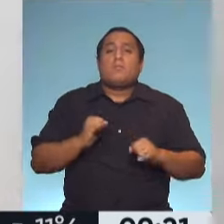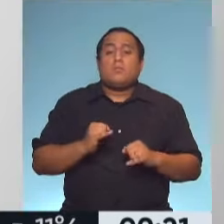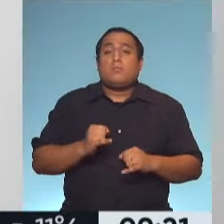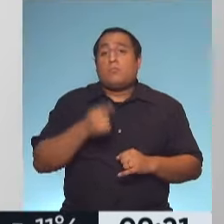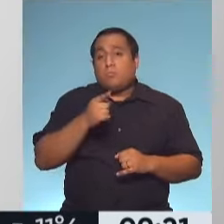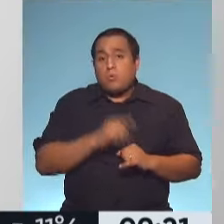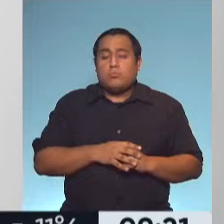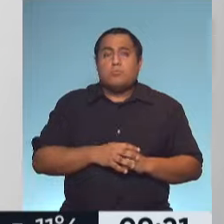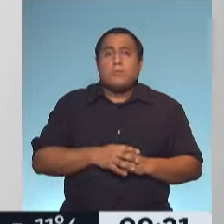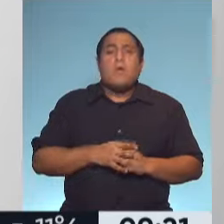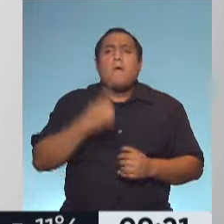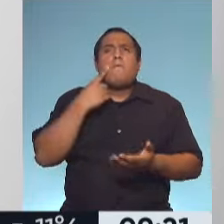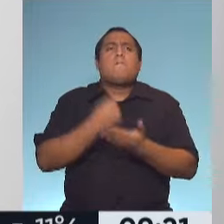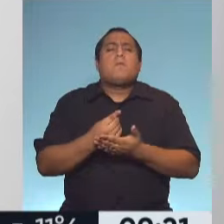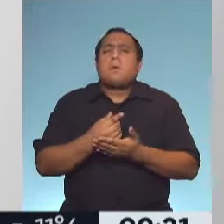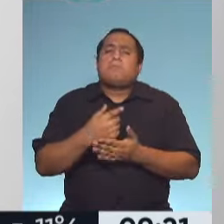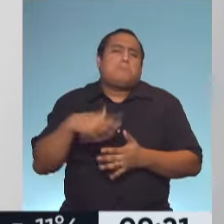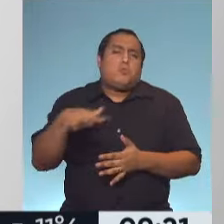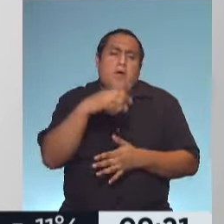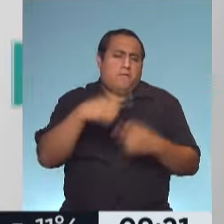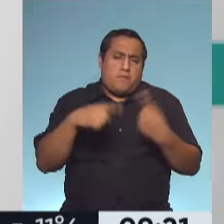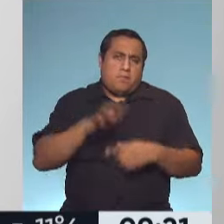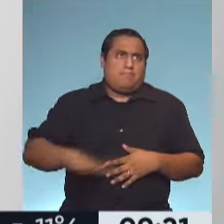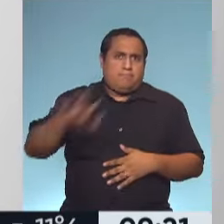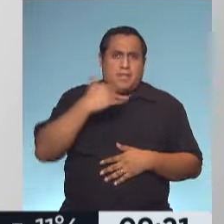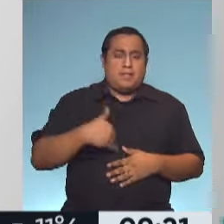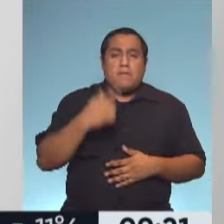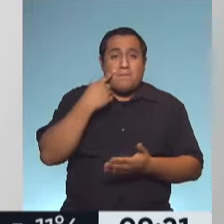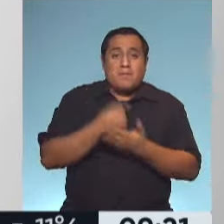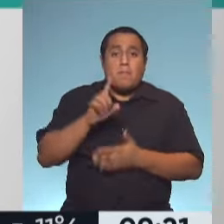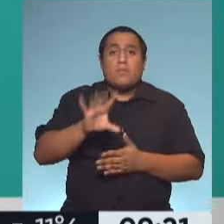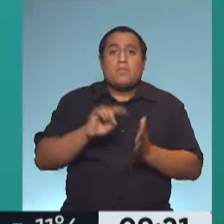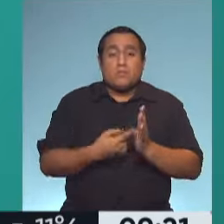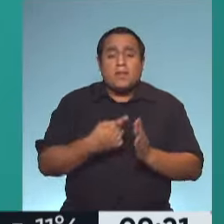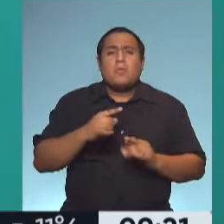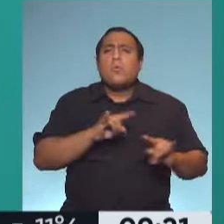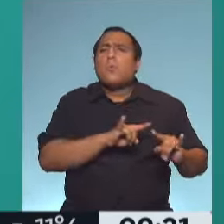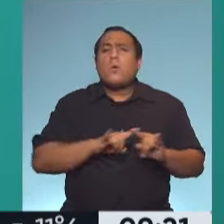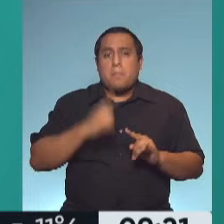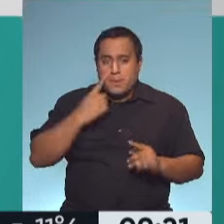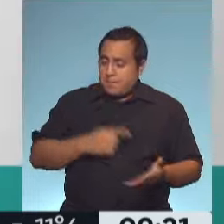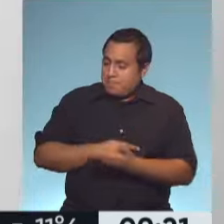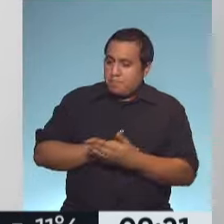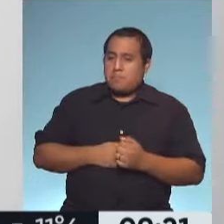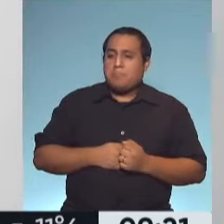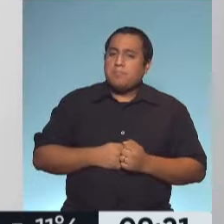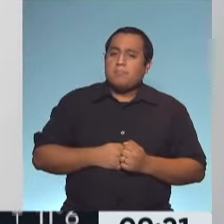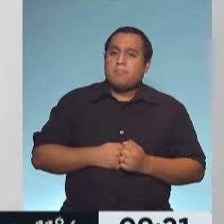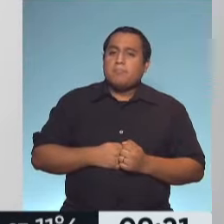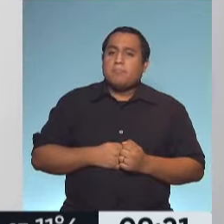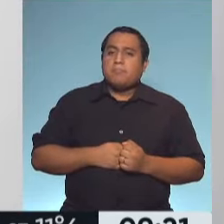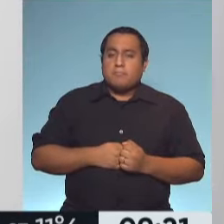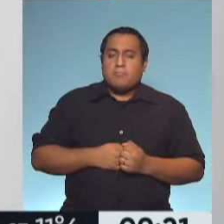tener vos a mano, vivas donde vivas, en nuestro inmenso territorio. Si vivís en la provincia de Buenos Aires, tenés que ingresar a vacunatepba.gba